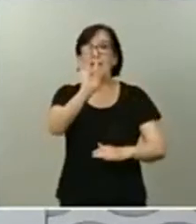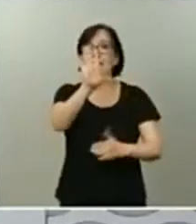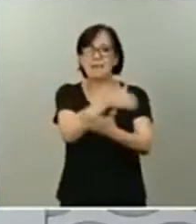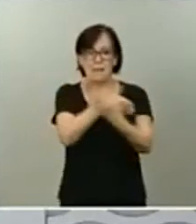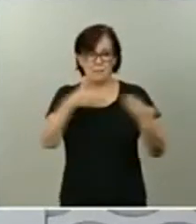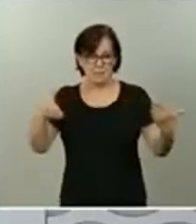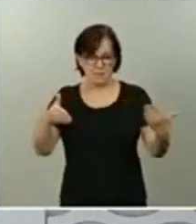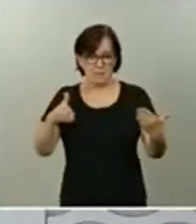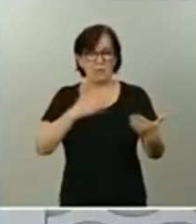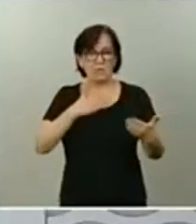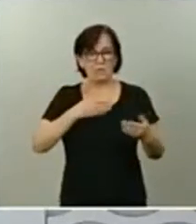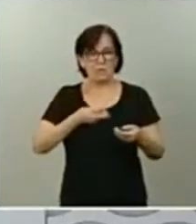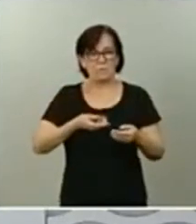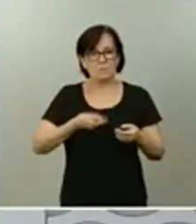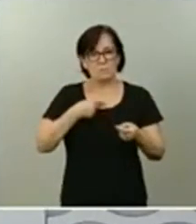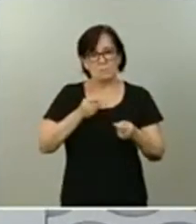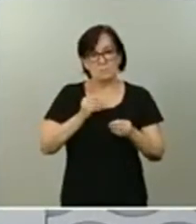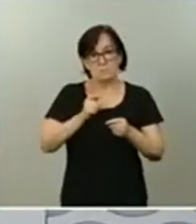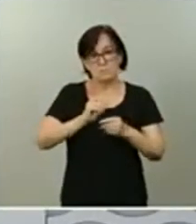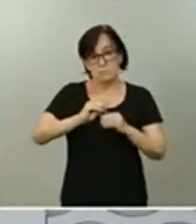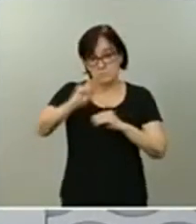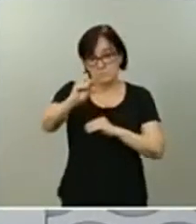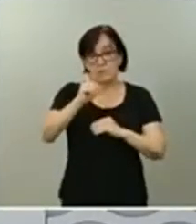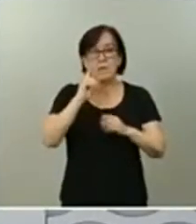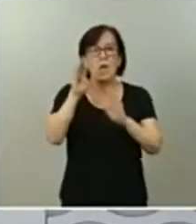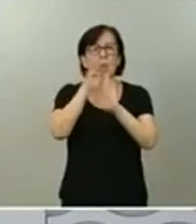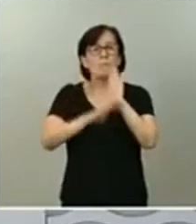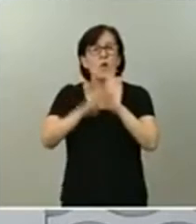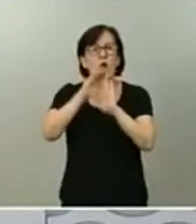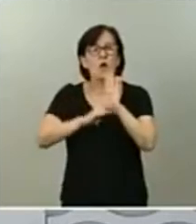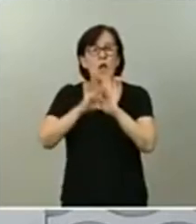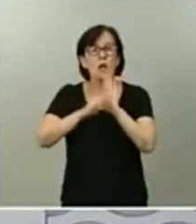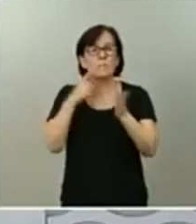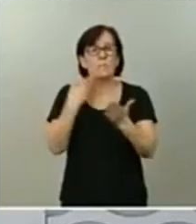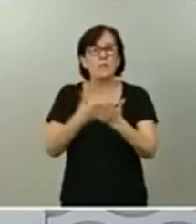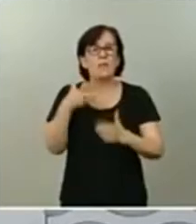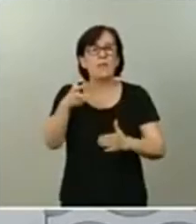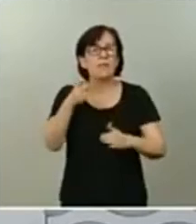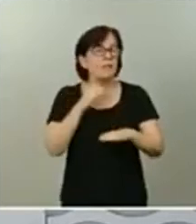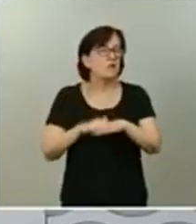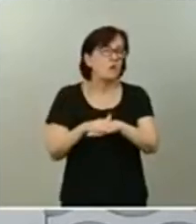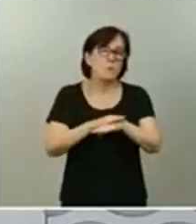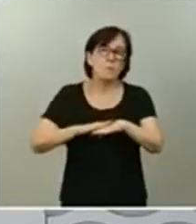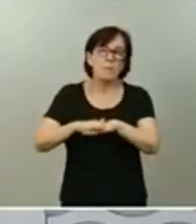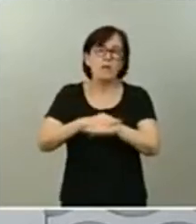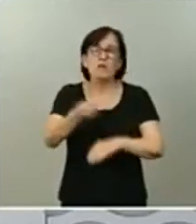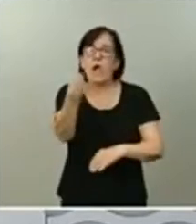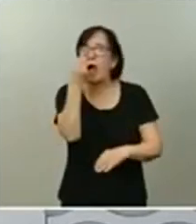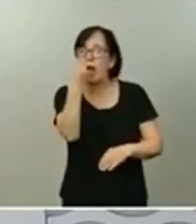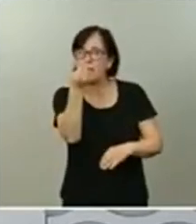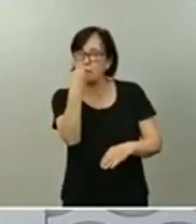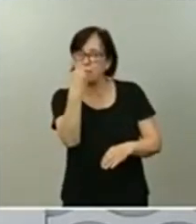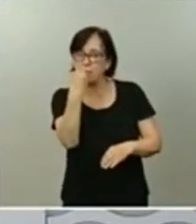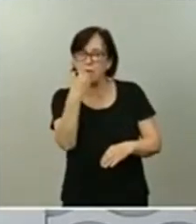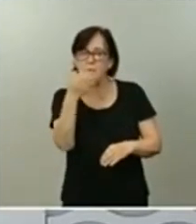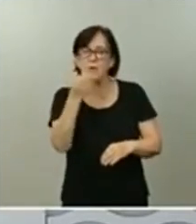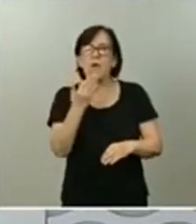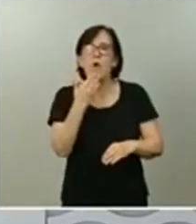millones, destinado de forma específica a programas que garantizan el derecho básico de alimentación, ocio y